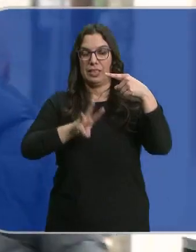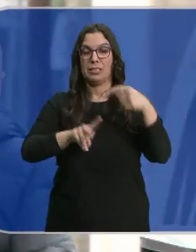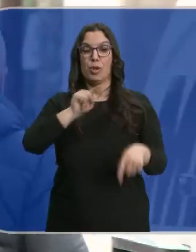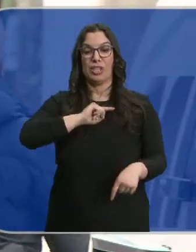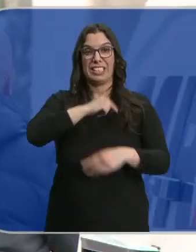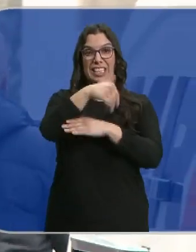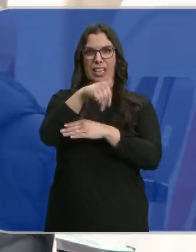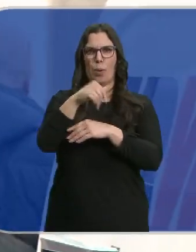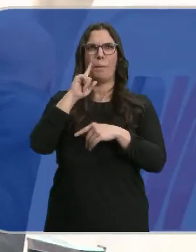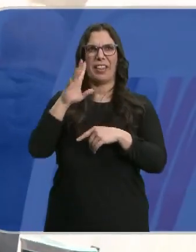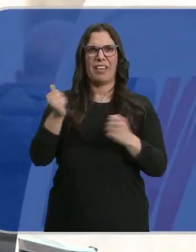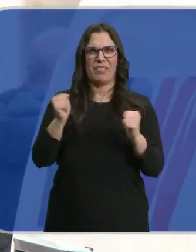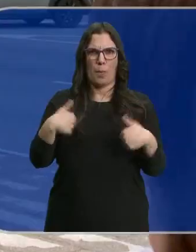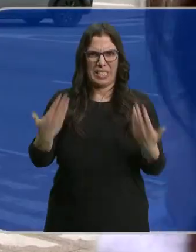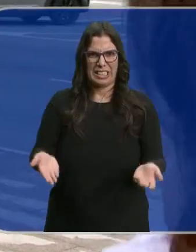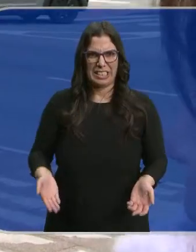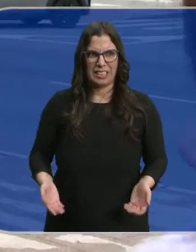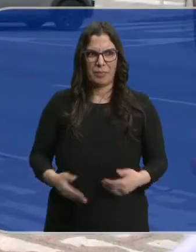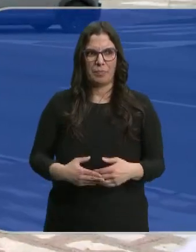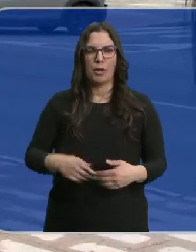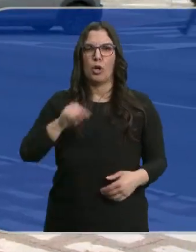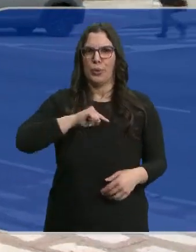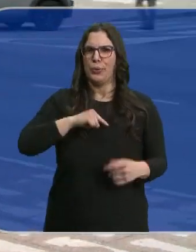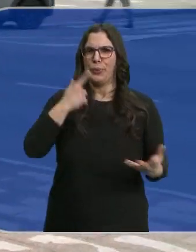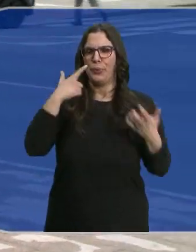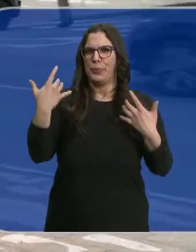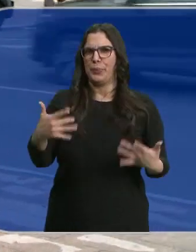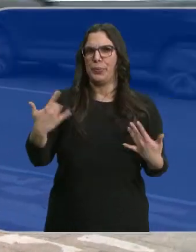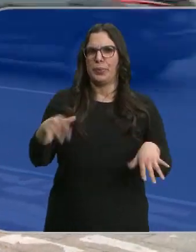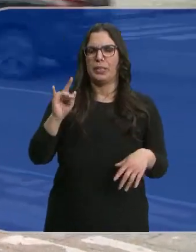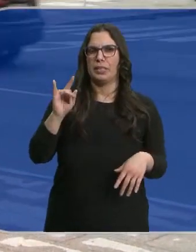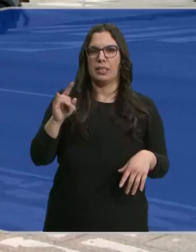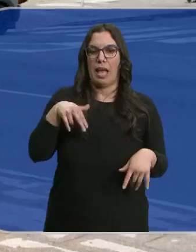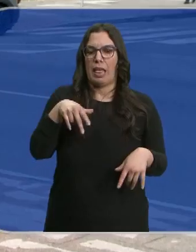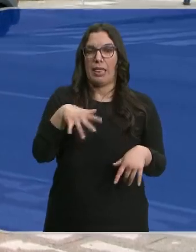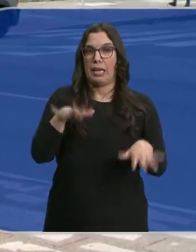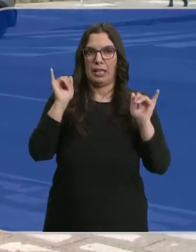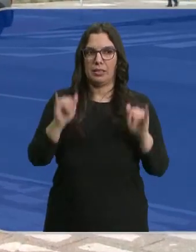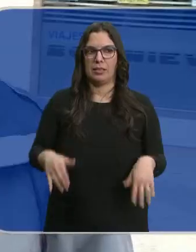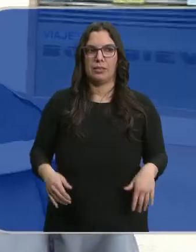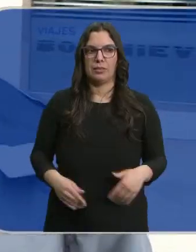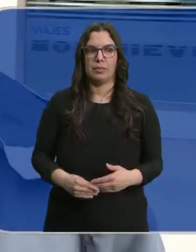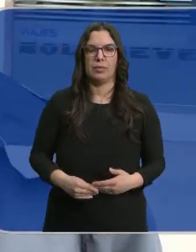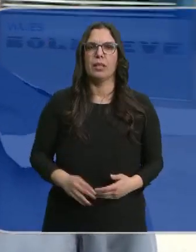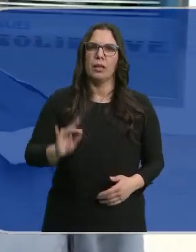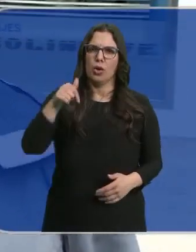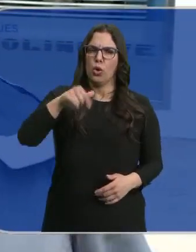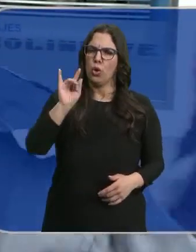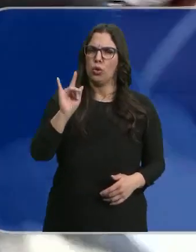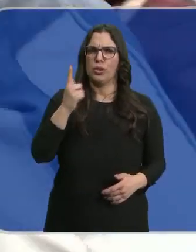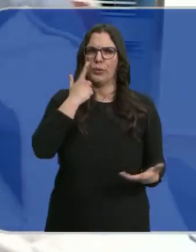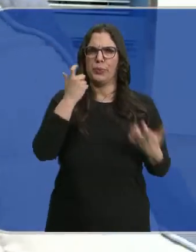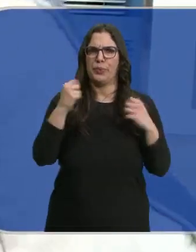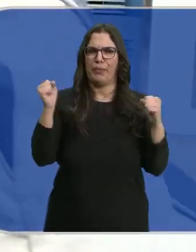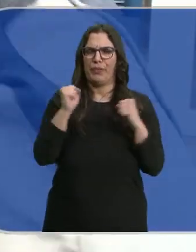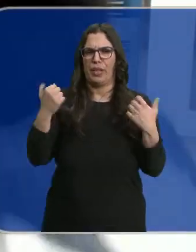en la calle era de aún más frío. Hoy mucho, la verdad que se nota que casi no se pueden andar por la calle. Hoy sí, hoy